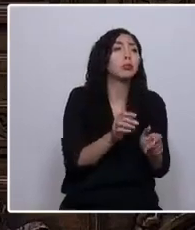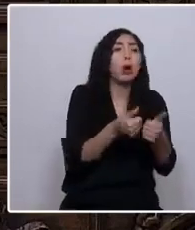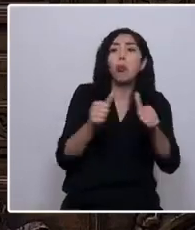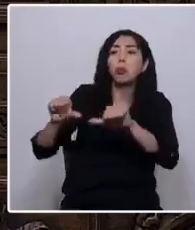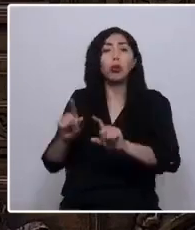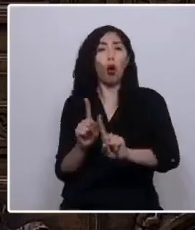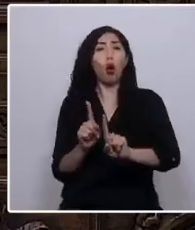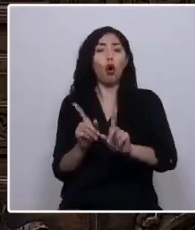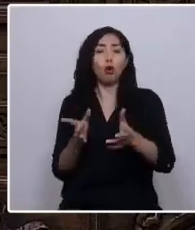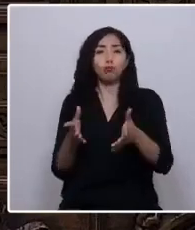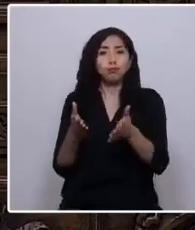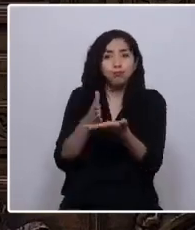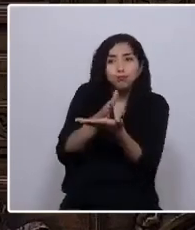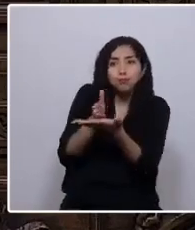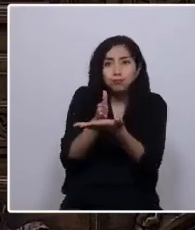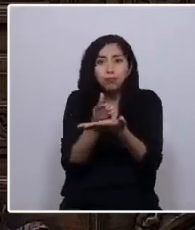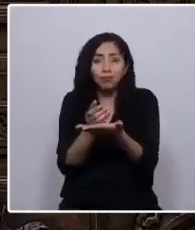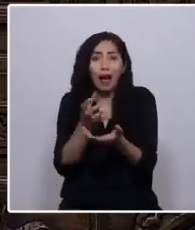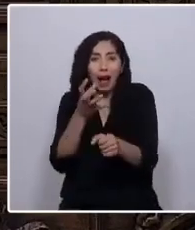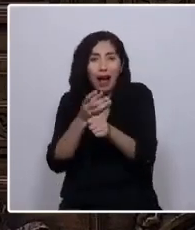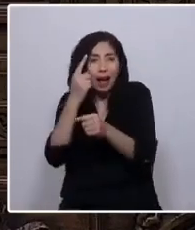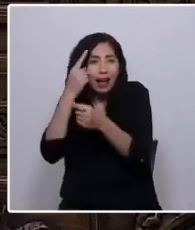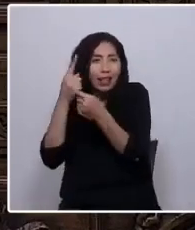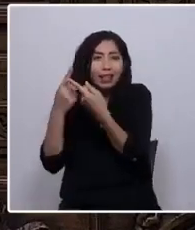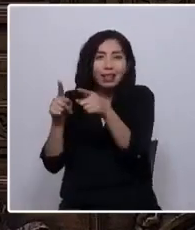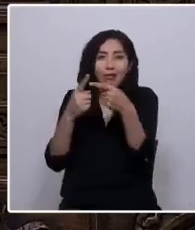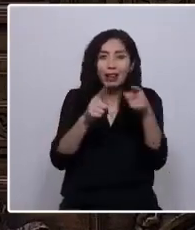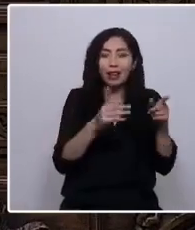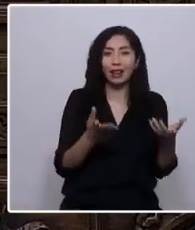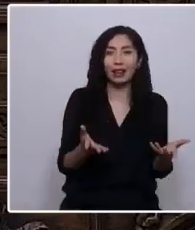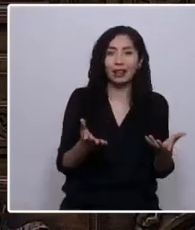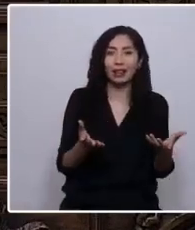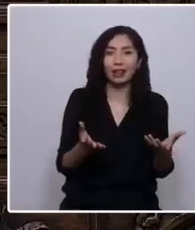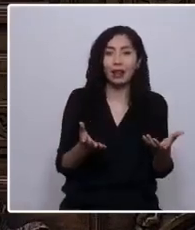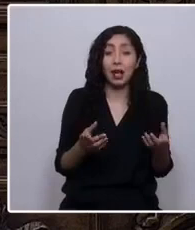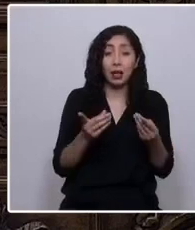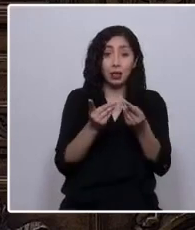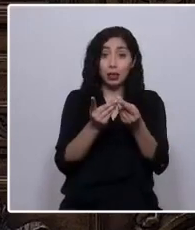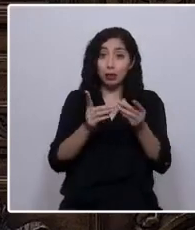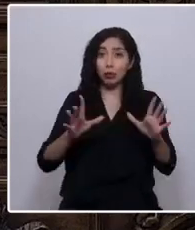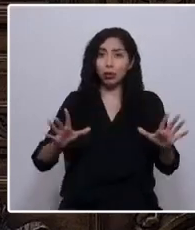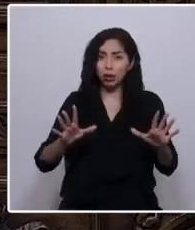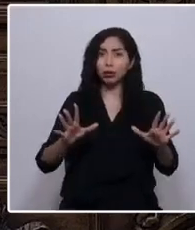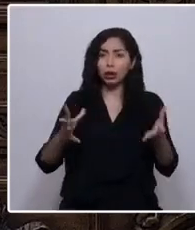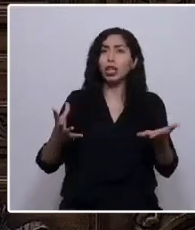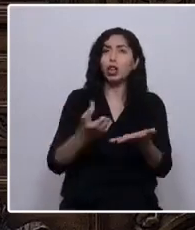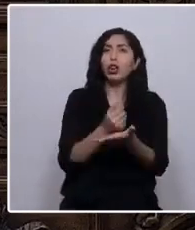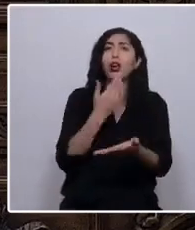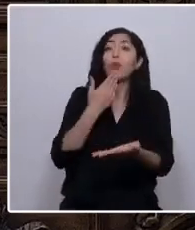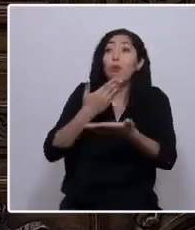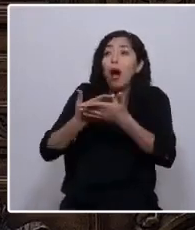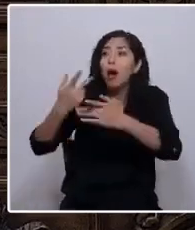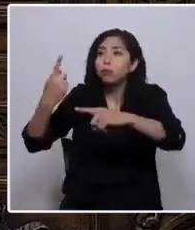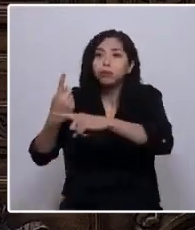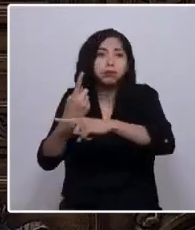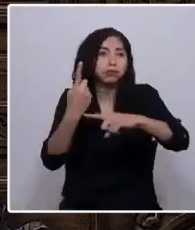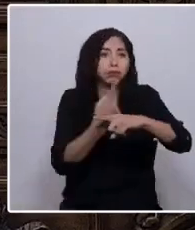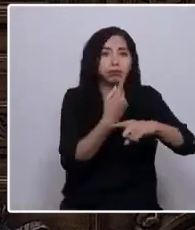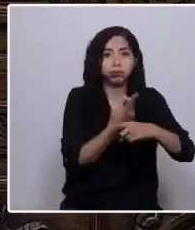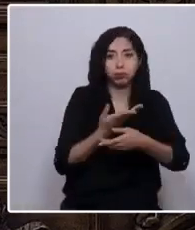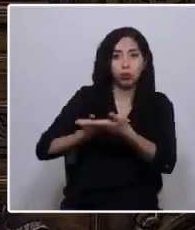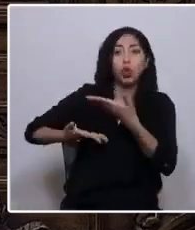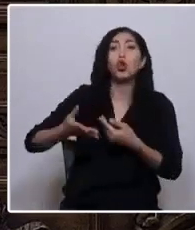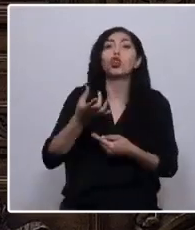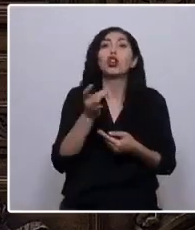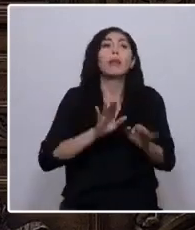punto de encuentro de nuestras diferencias. La democracia se encuentra en la deliberación y no solamente en la constatación de una mayoría.